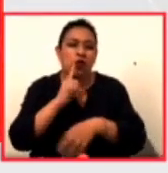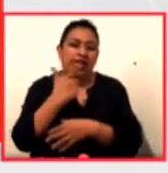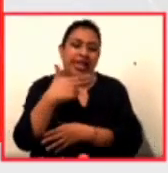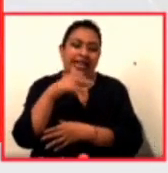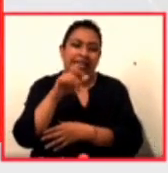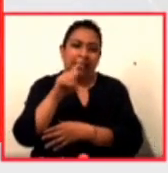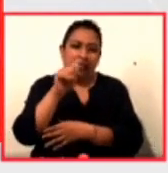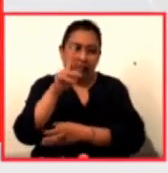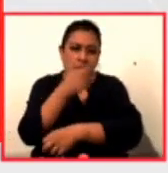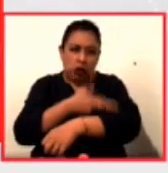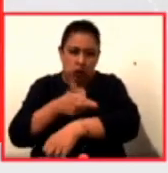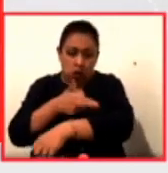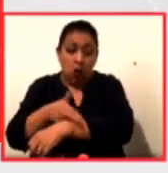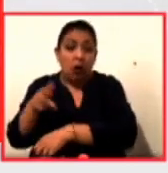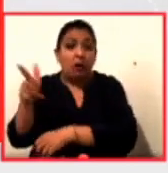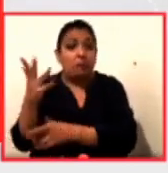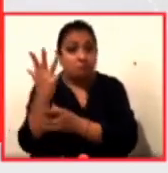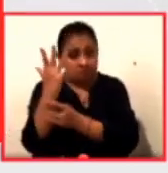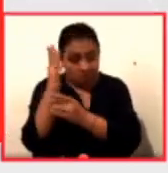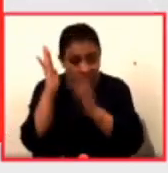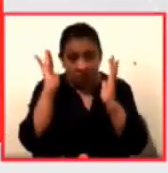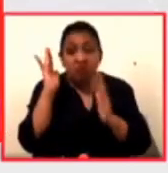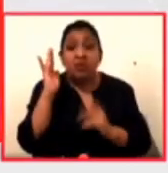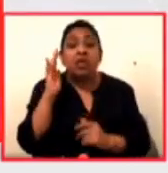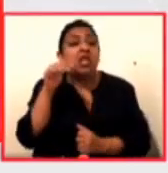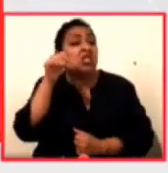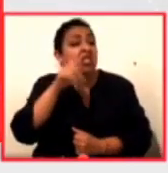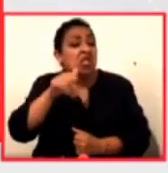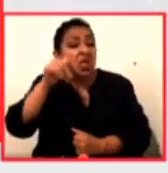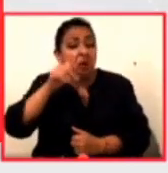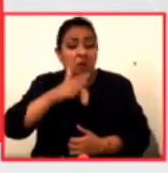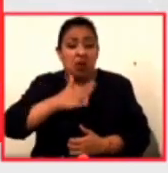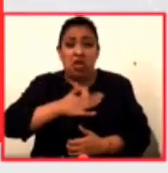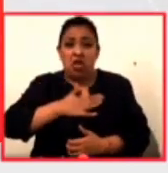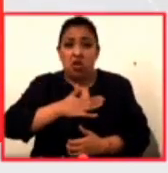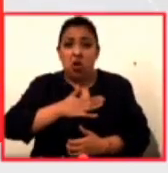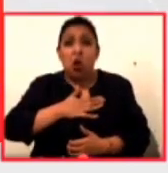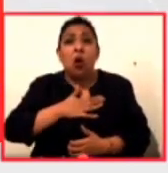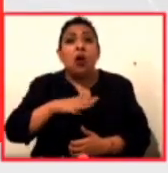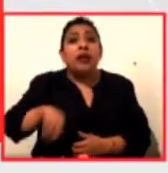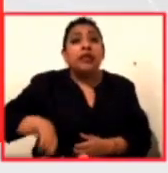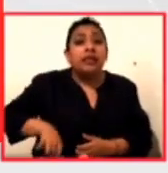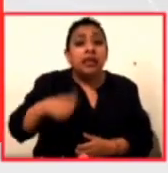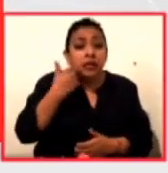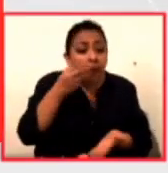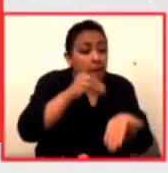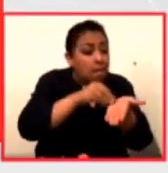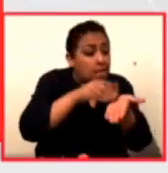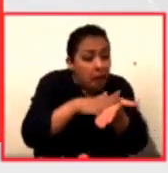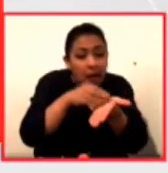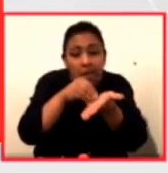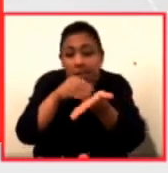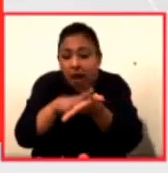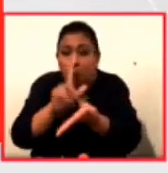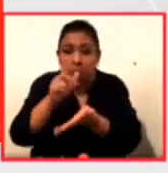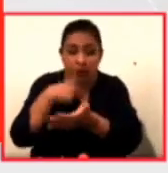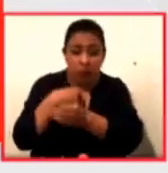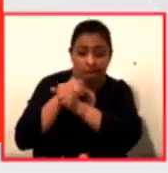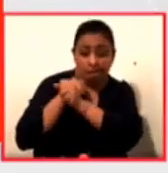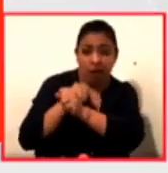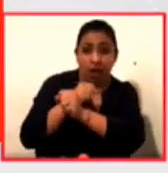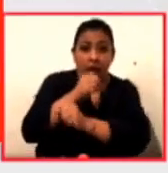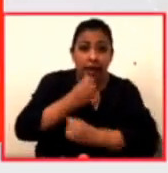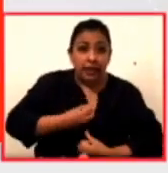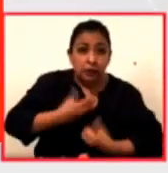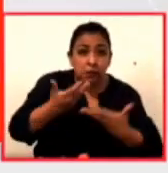nos dice, y la cito, siempre ha sido mi interés registrar los actos de resistencia en las expresiones